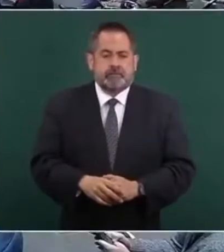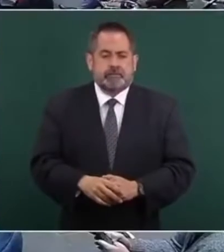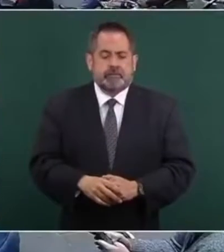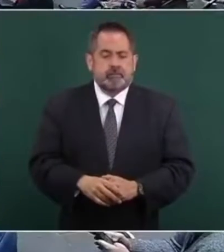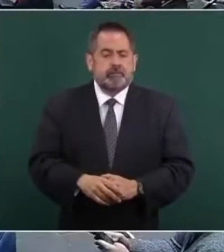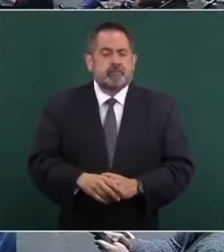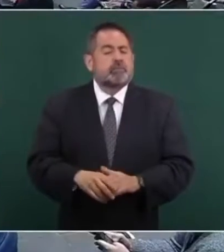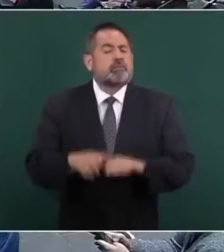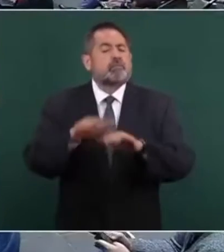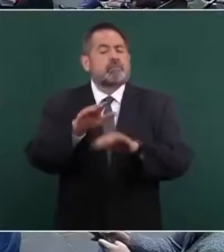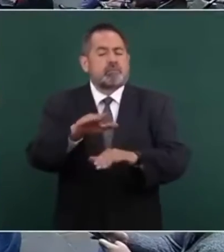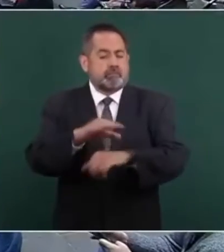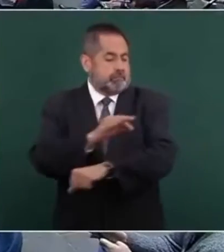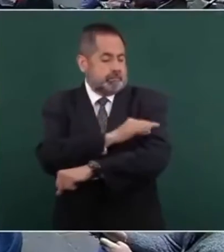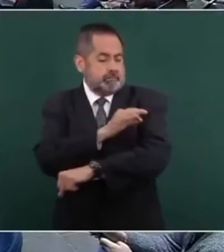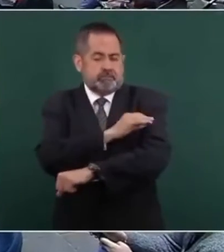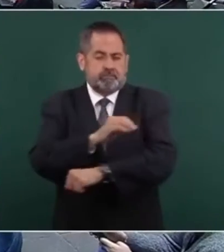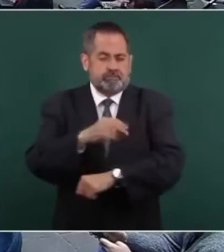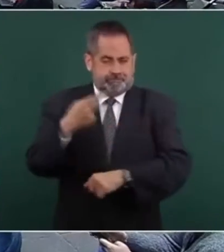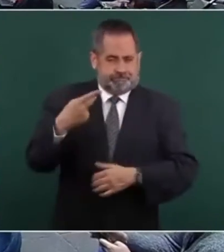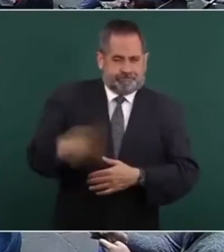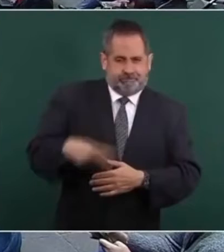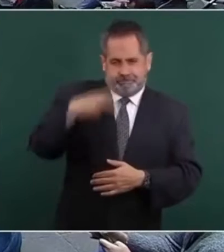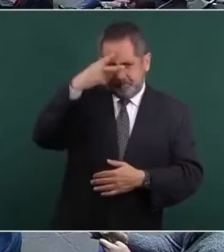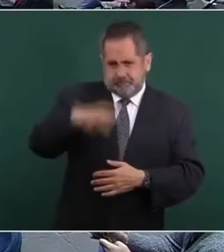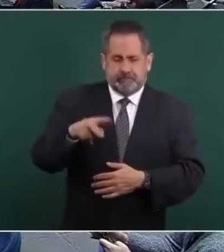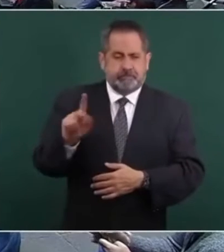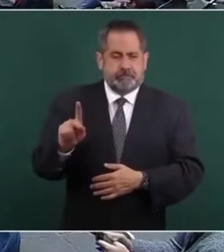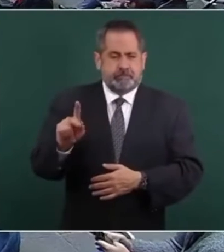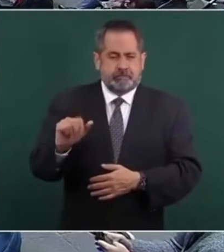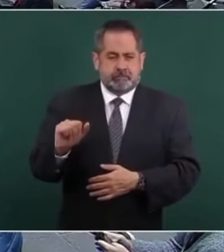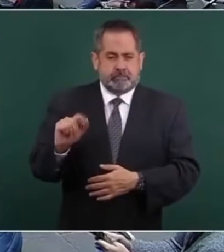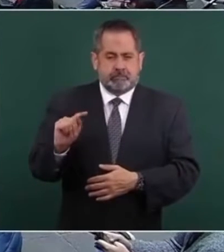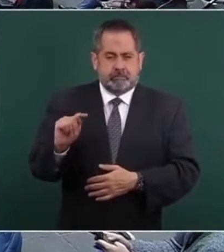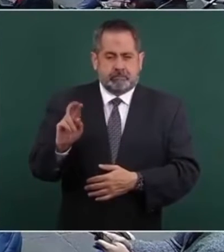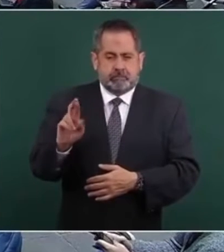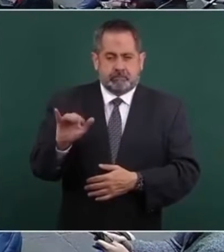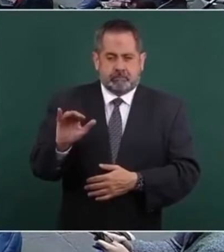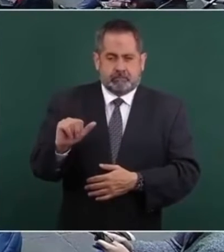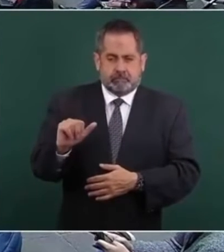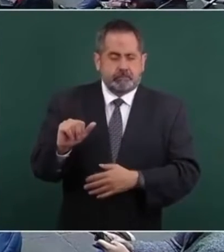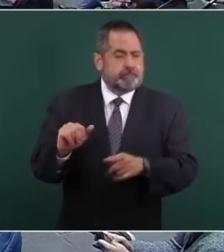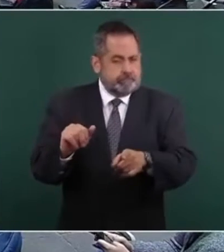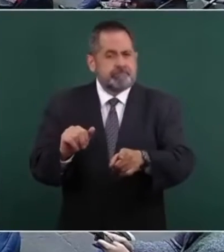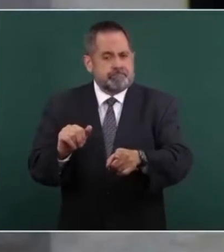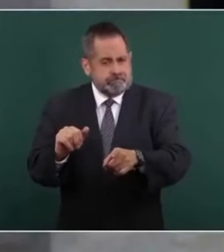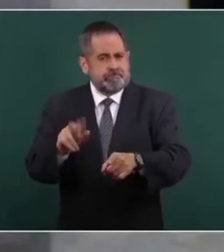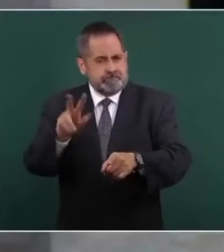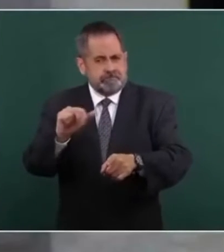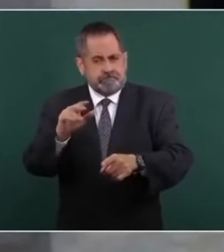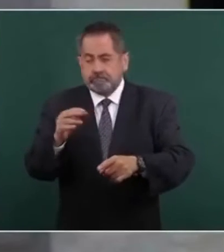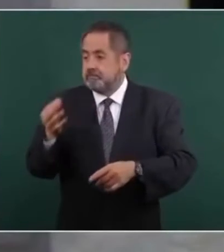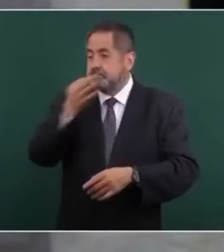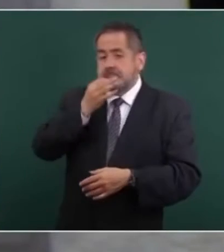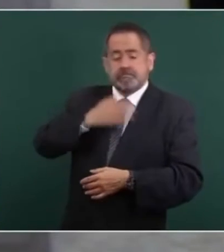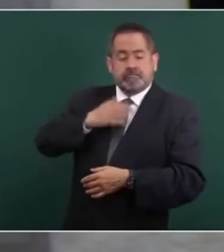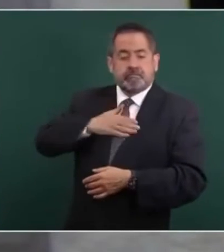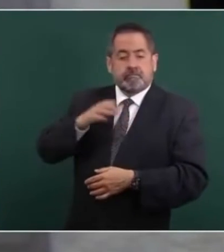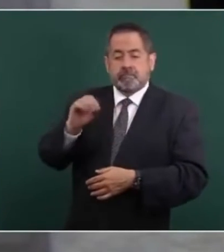Acerca de la vacuna patria van avanzando, ese es el informe que tenemos de Conacyt,